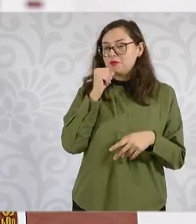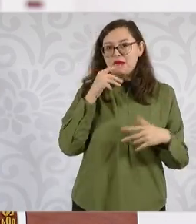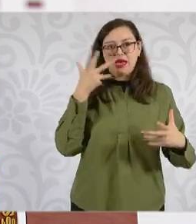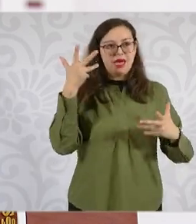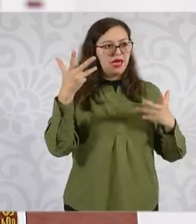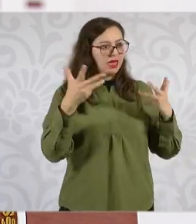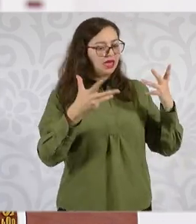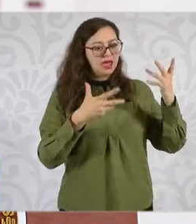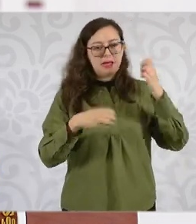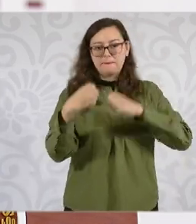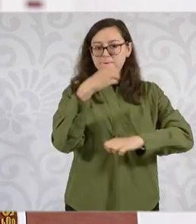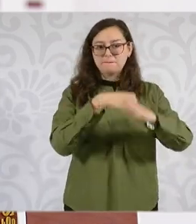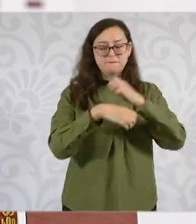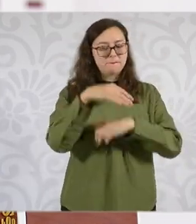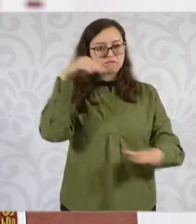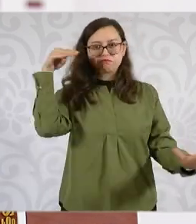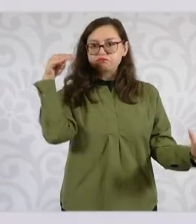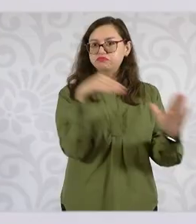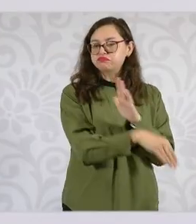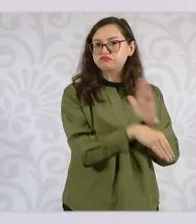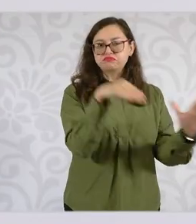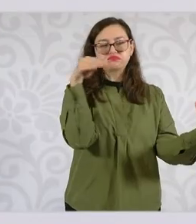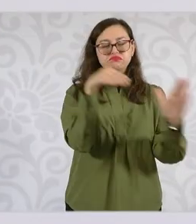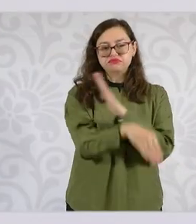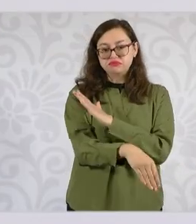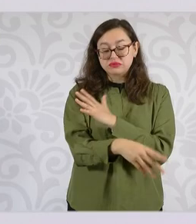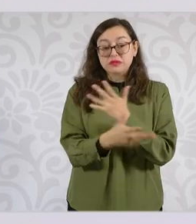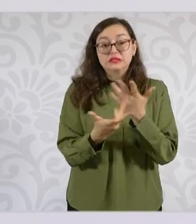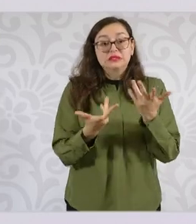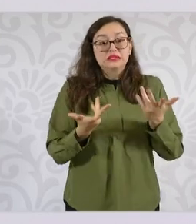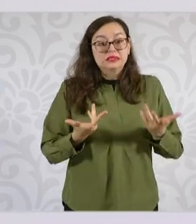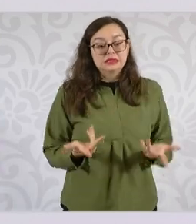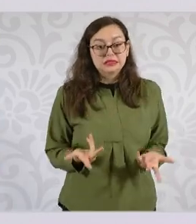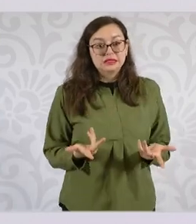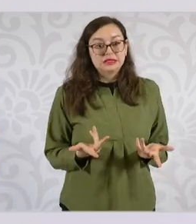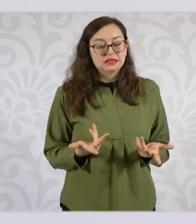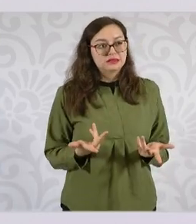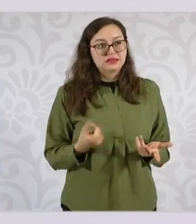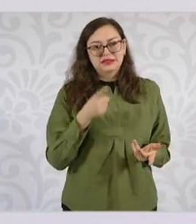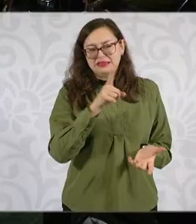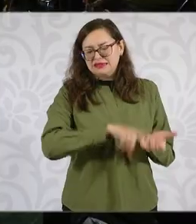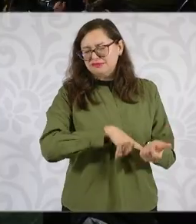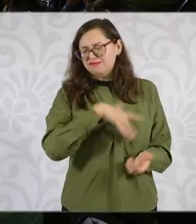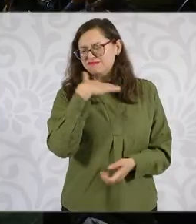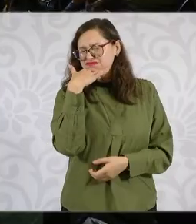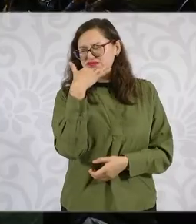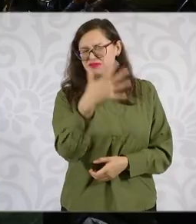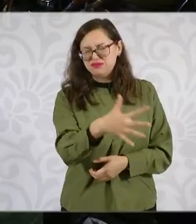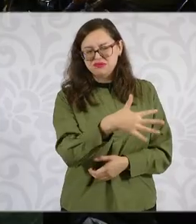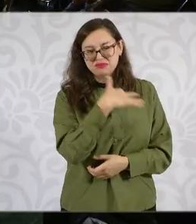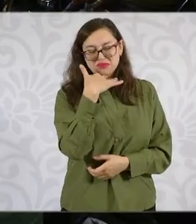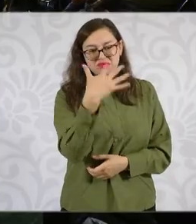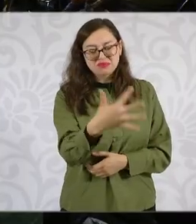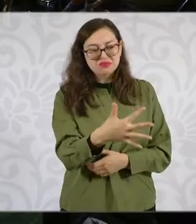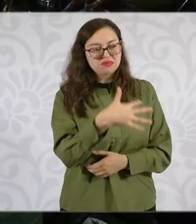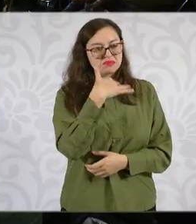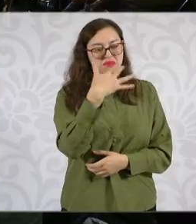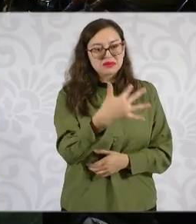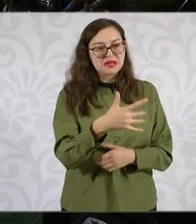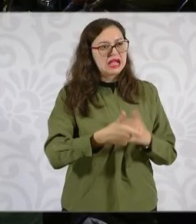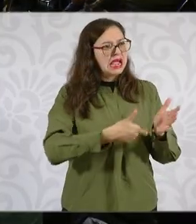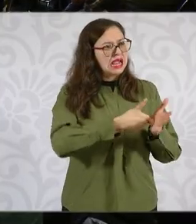viviendas a través de desarrolladores inmobiliarios también con mucha corrupción y especulación.